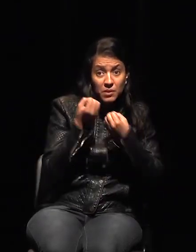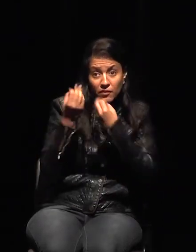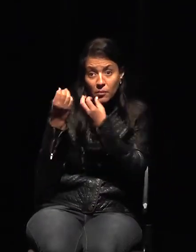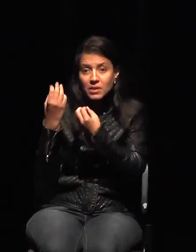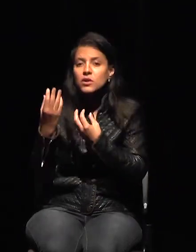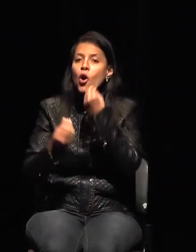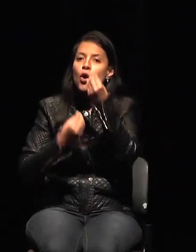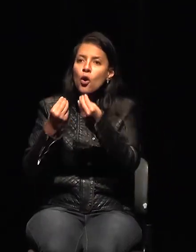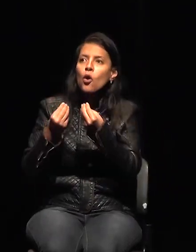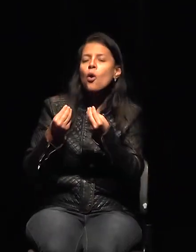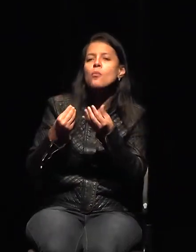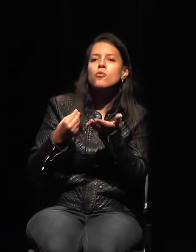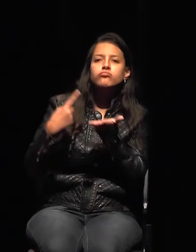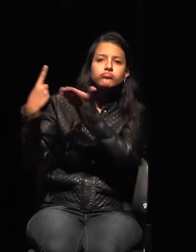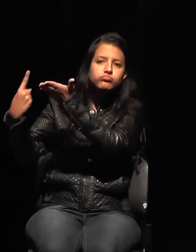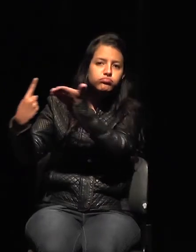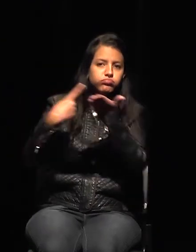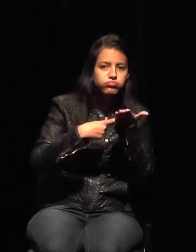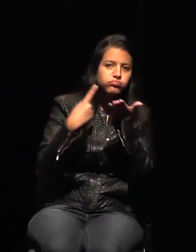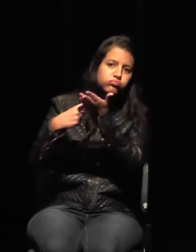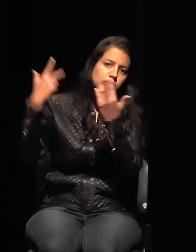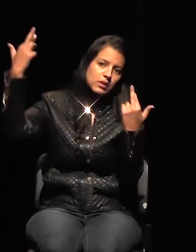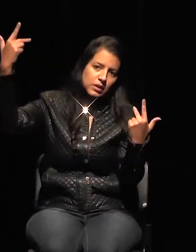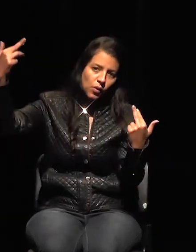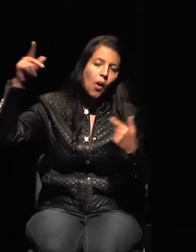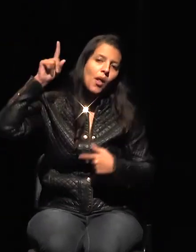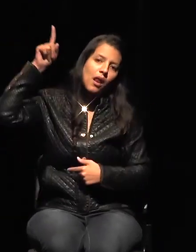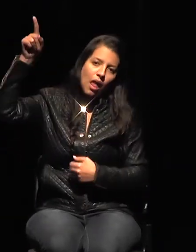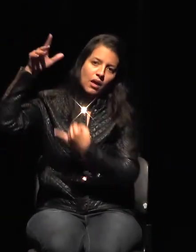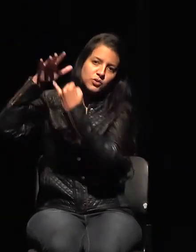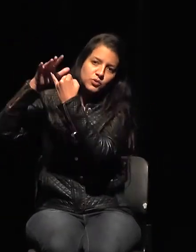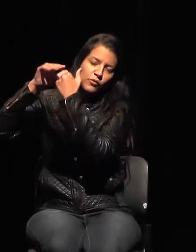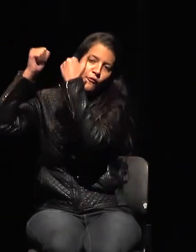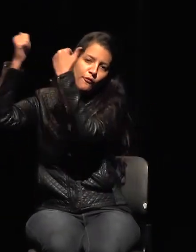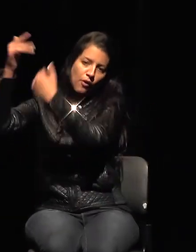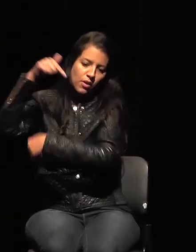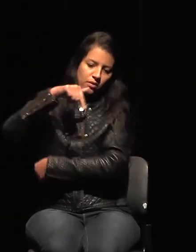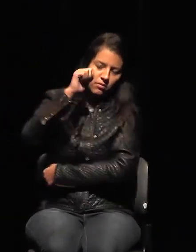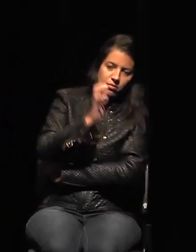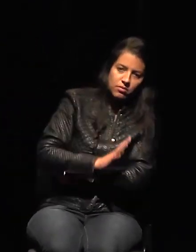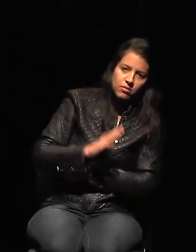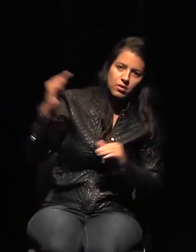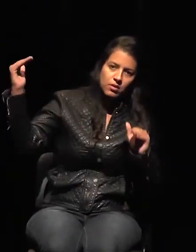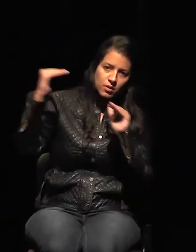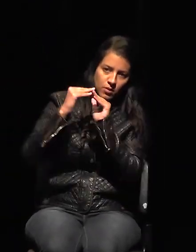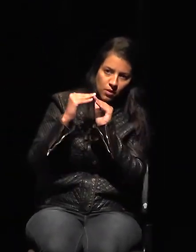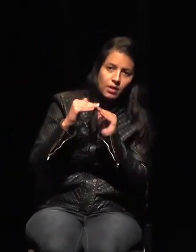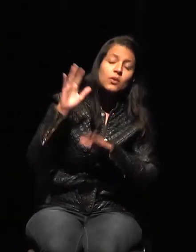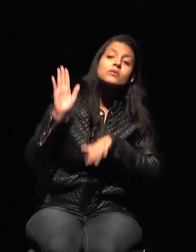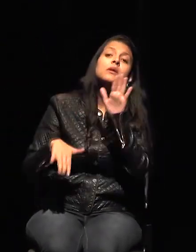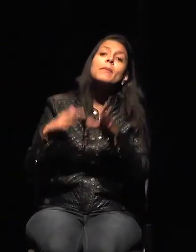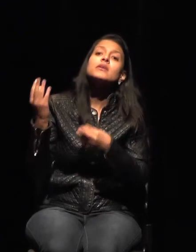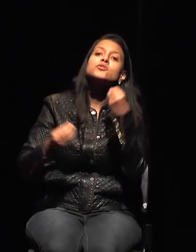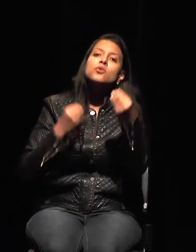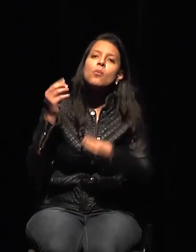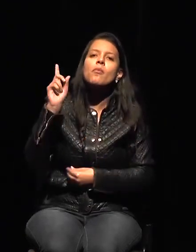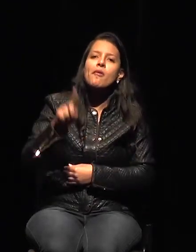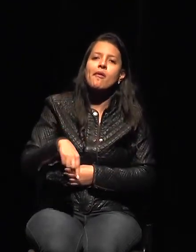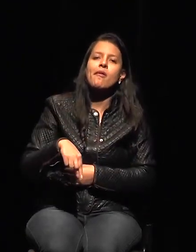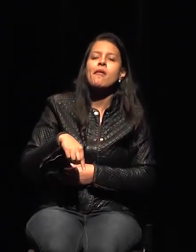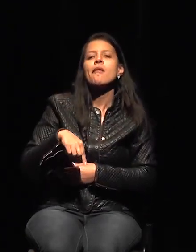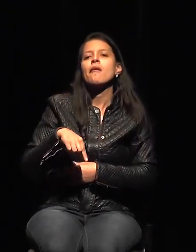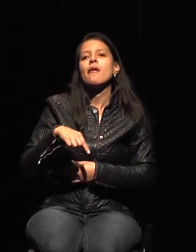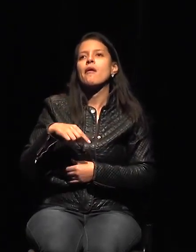actuar en varios países. Sea cual sea la naturaleza de la importación y la destinación,